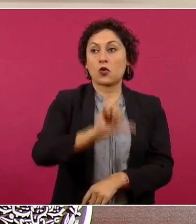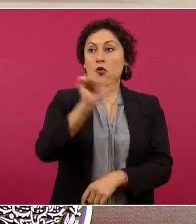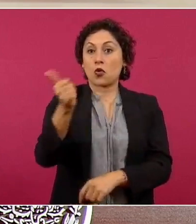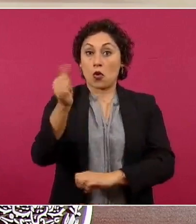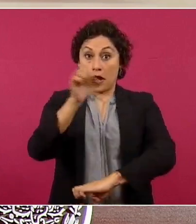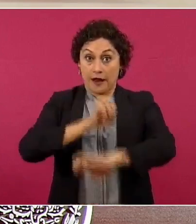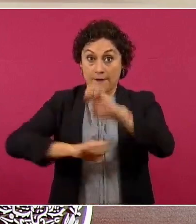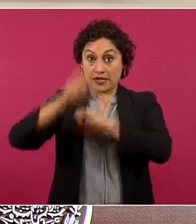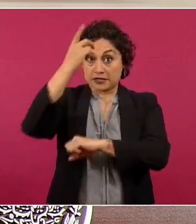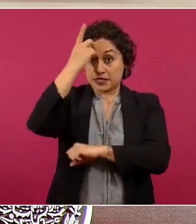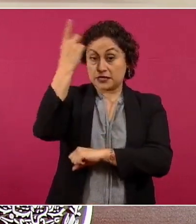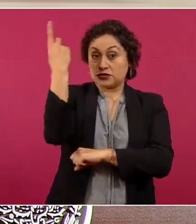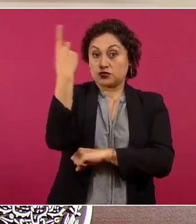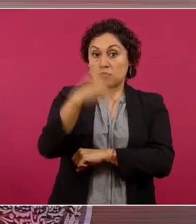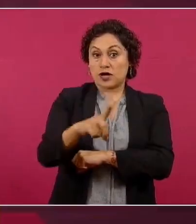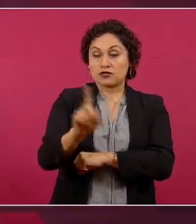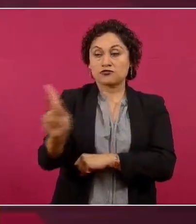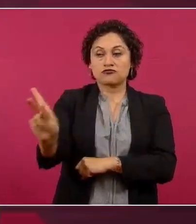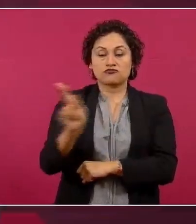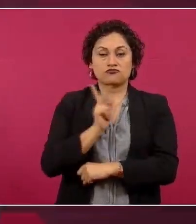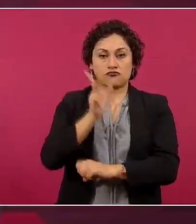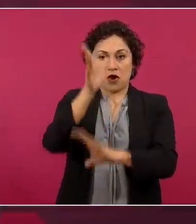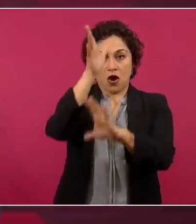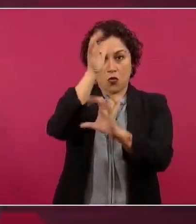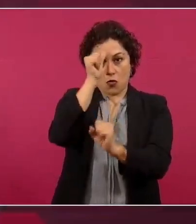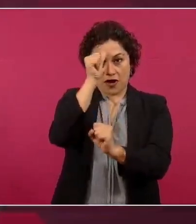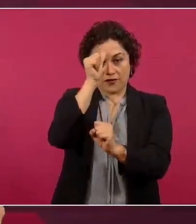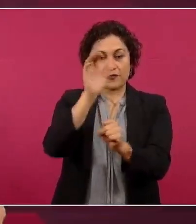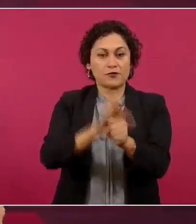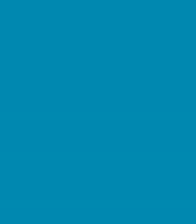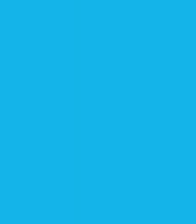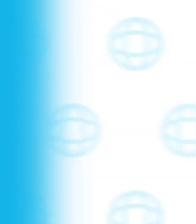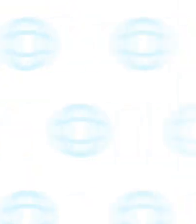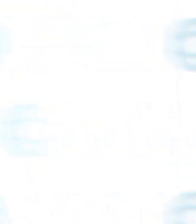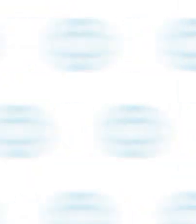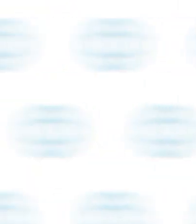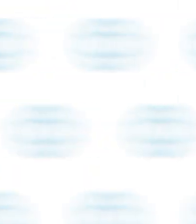eso fue lo que expresó también Larry Finn.